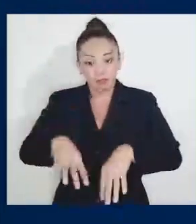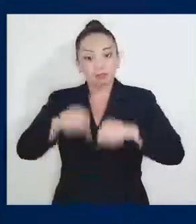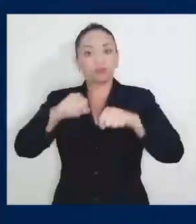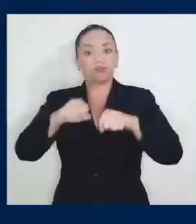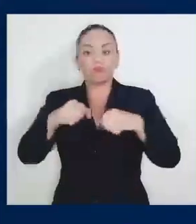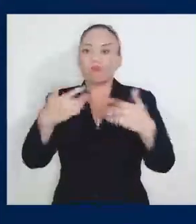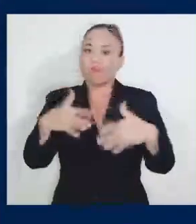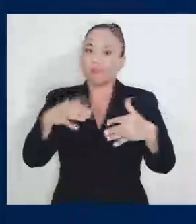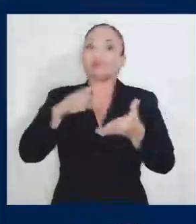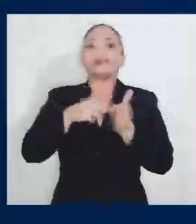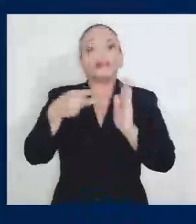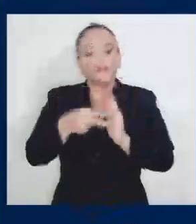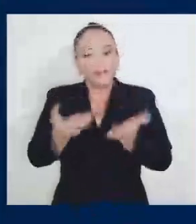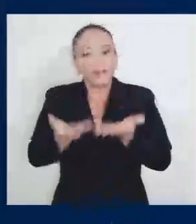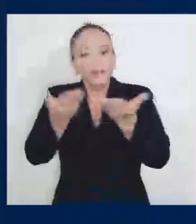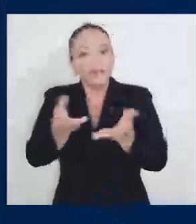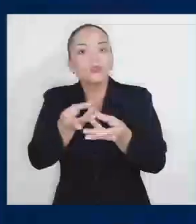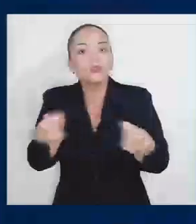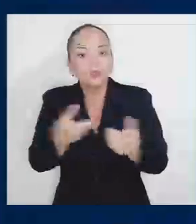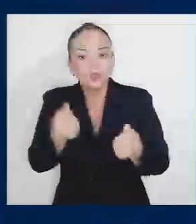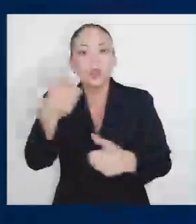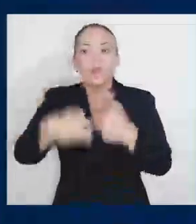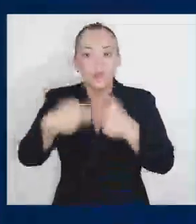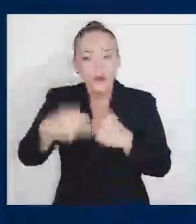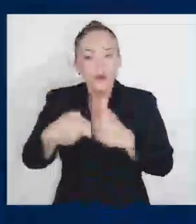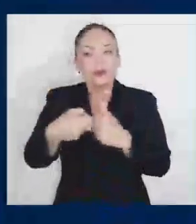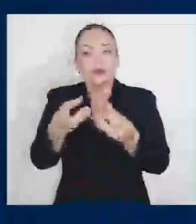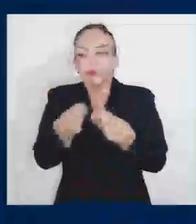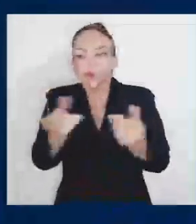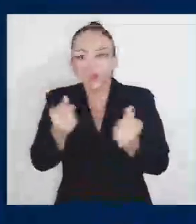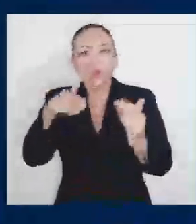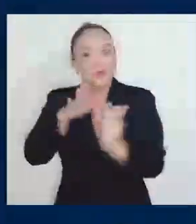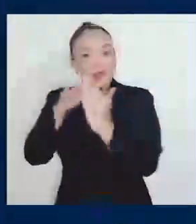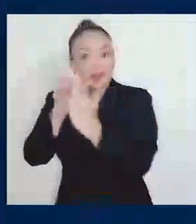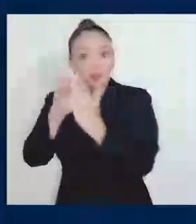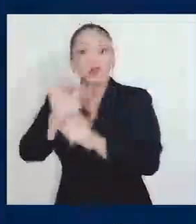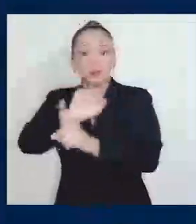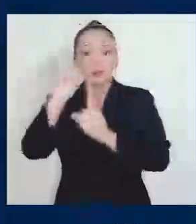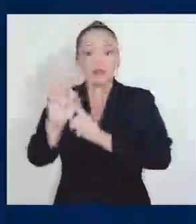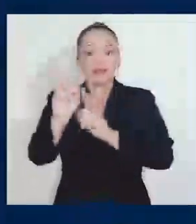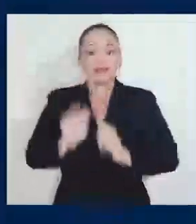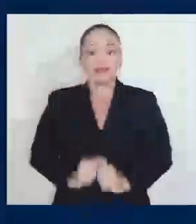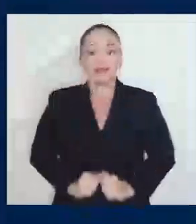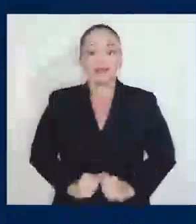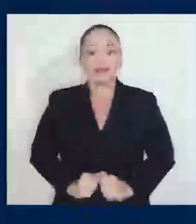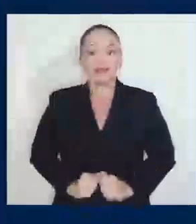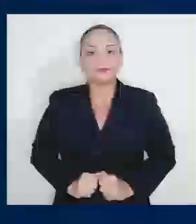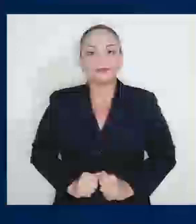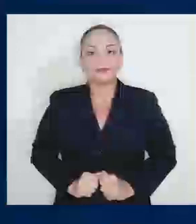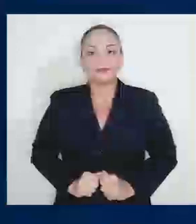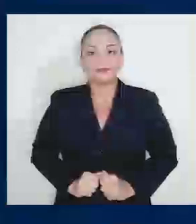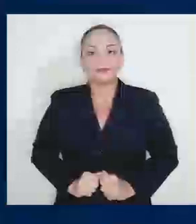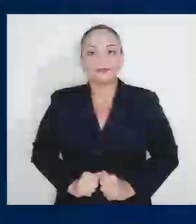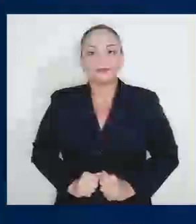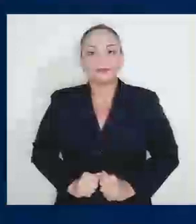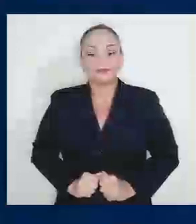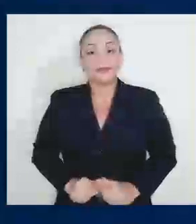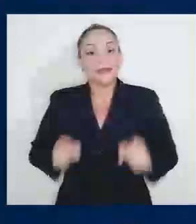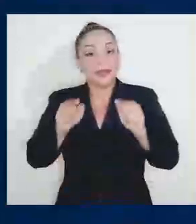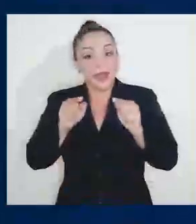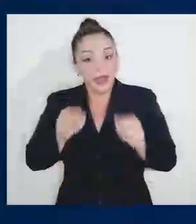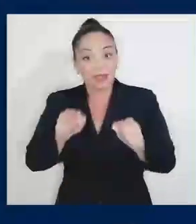dar respuesta a los problemas y retos que tenemos como sociedad, y eso es exactamente lo que hemos